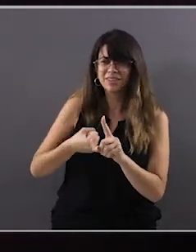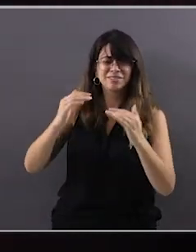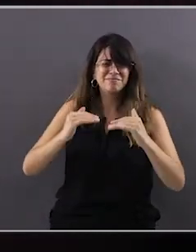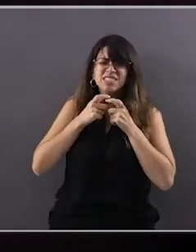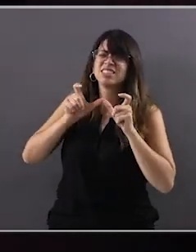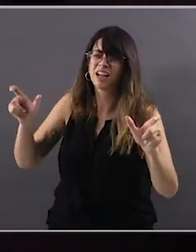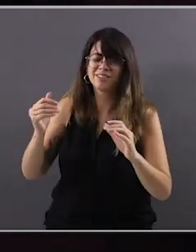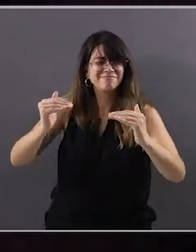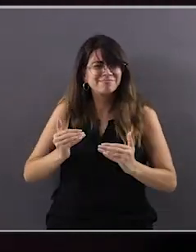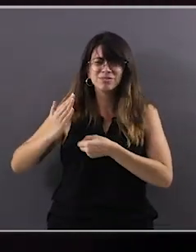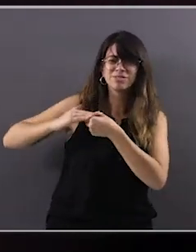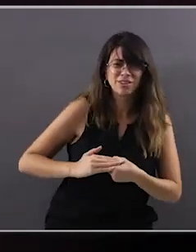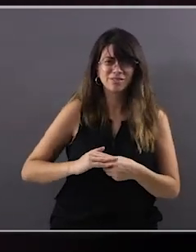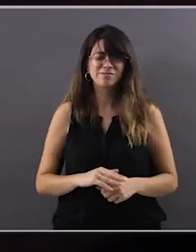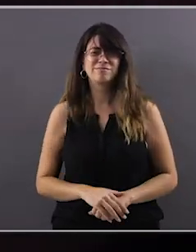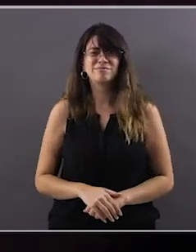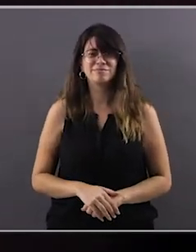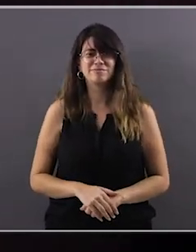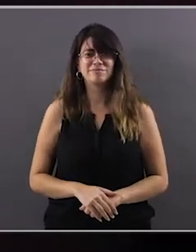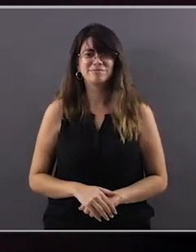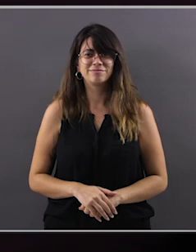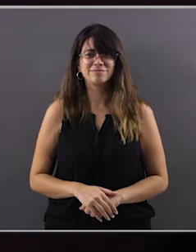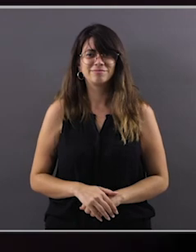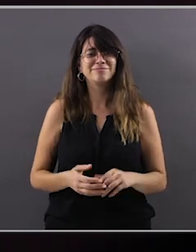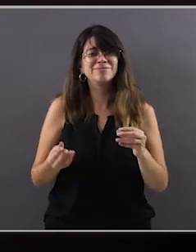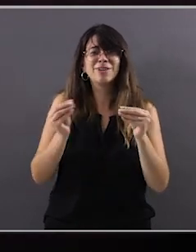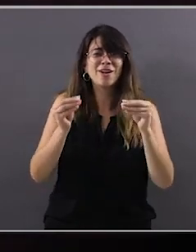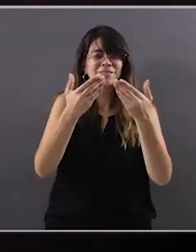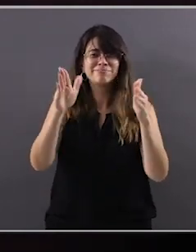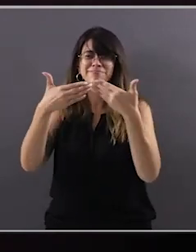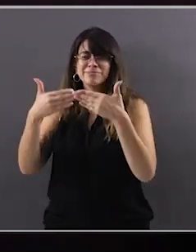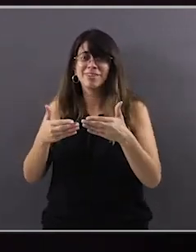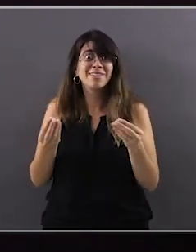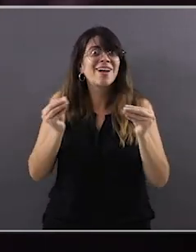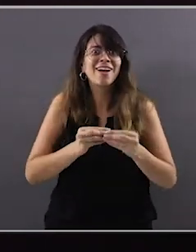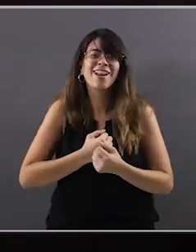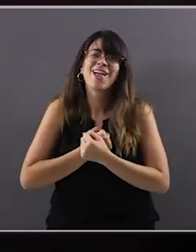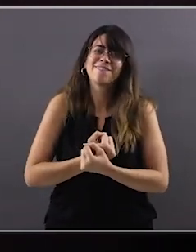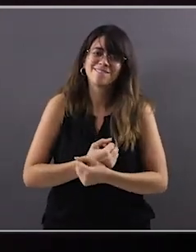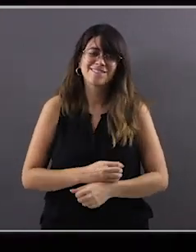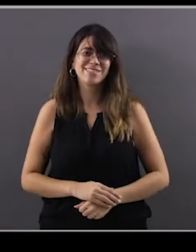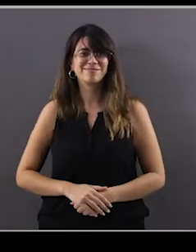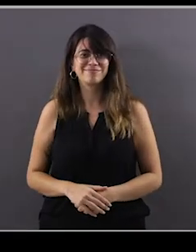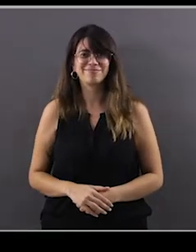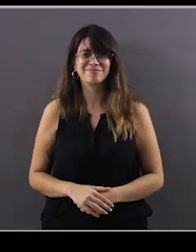gritos, con menos discriminación. Que les dé más oportunidades, que les dé más amor.